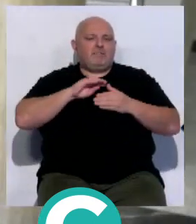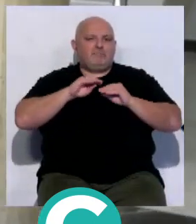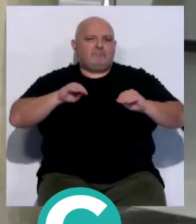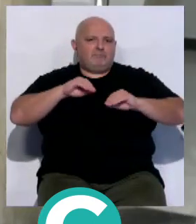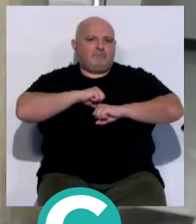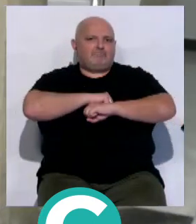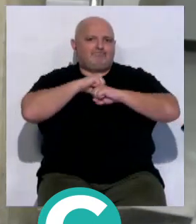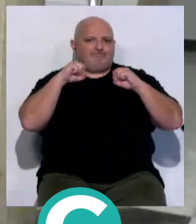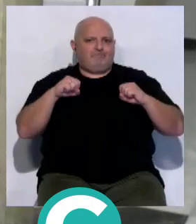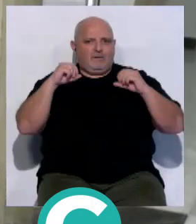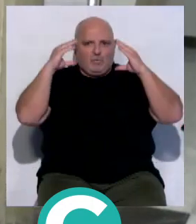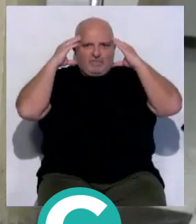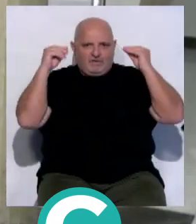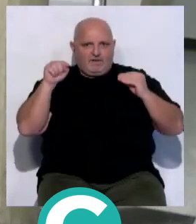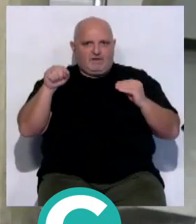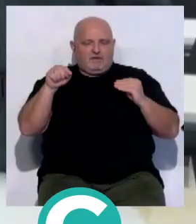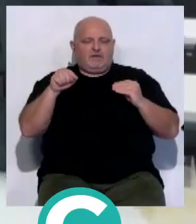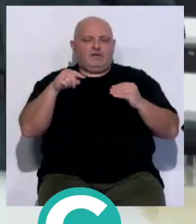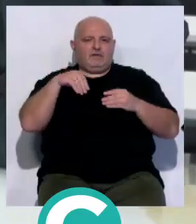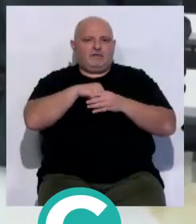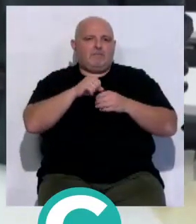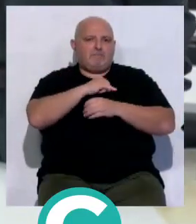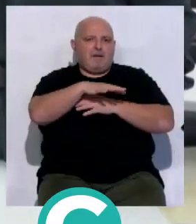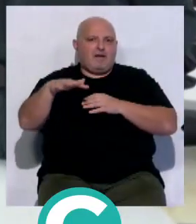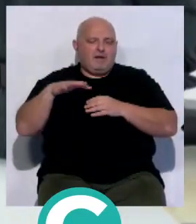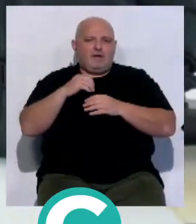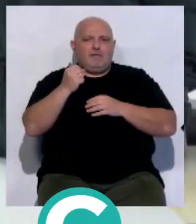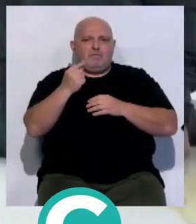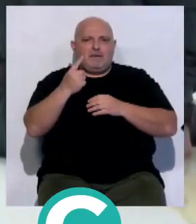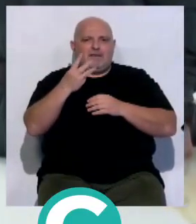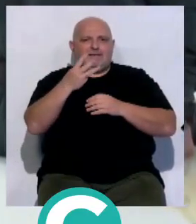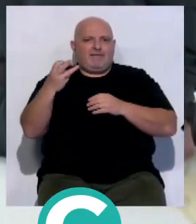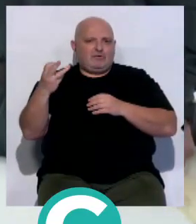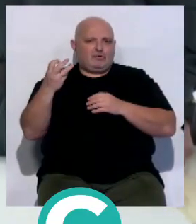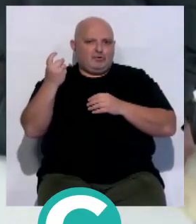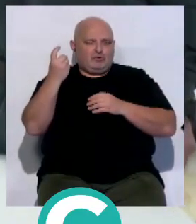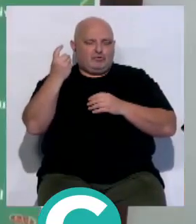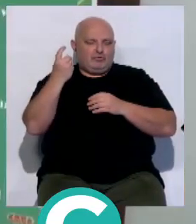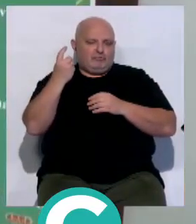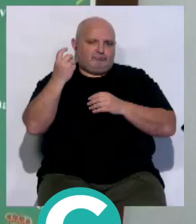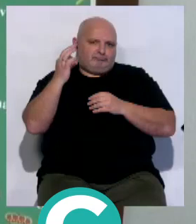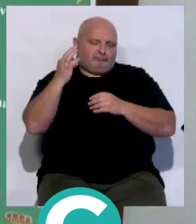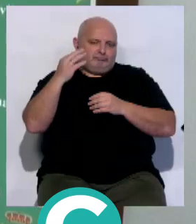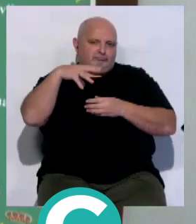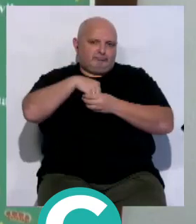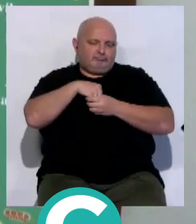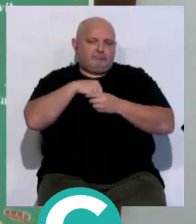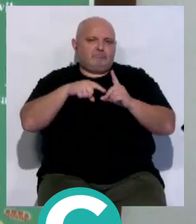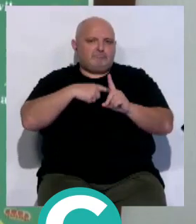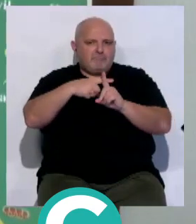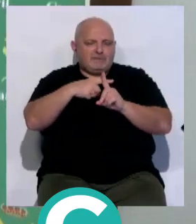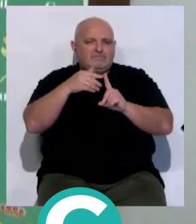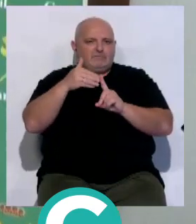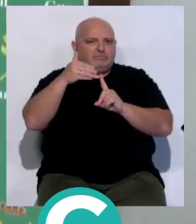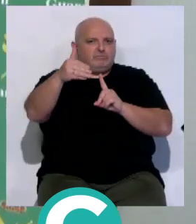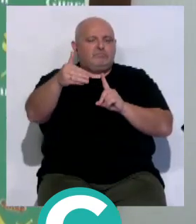los que hoy forman parte de la Guardia Civil del Mar. 1.300 efectivos, además de los que se sumarán en